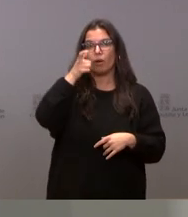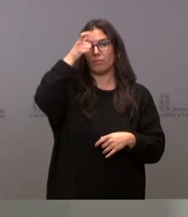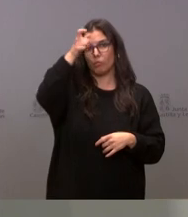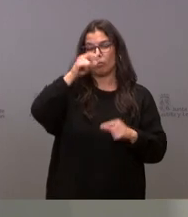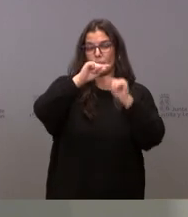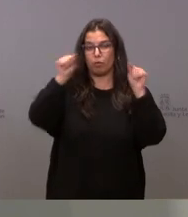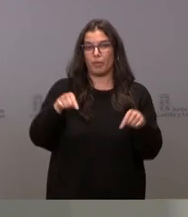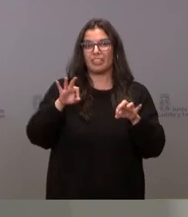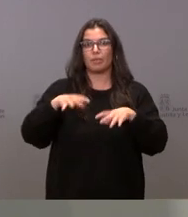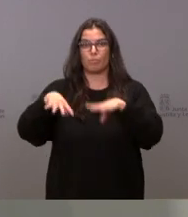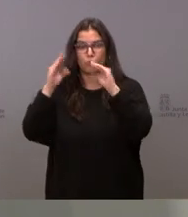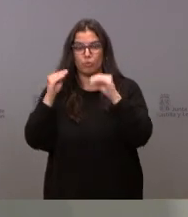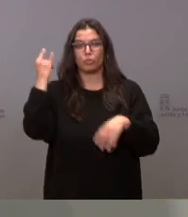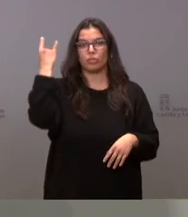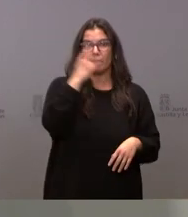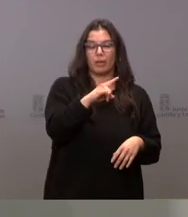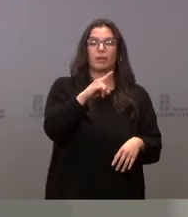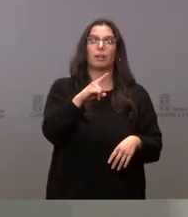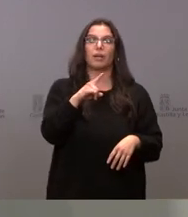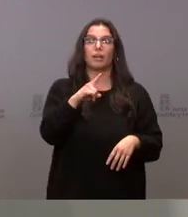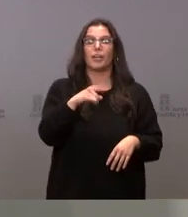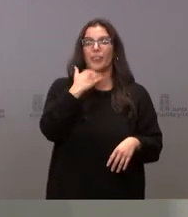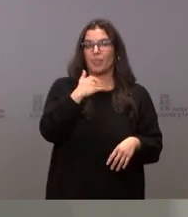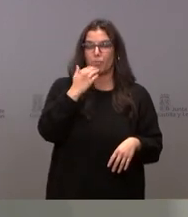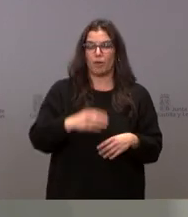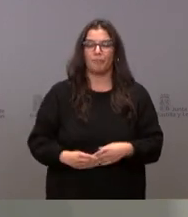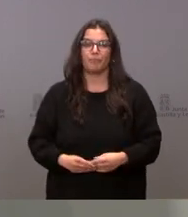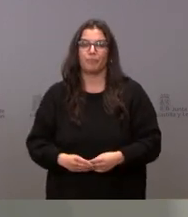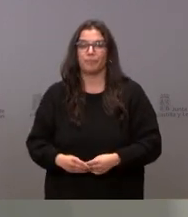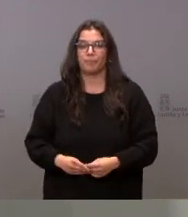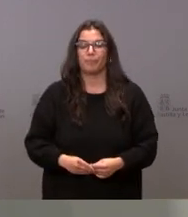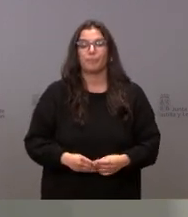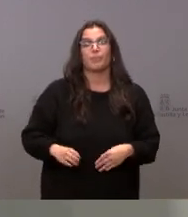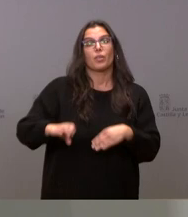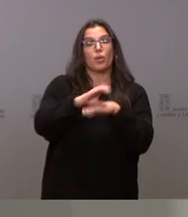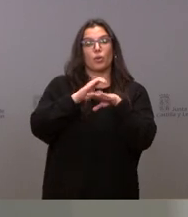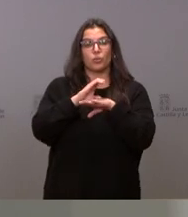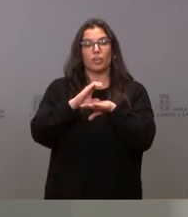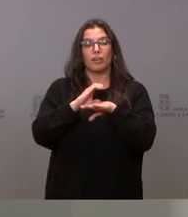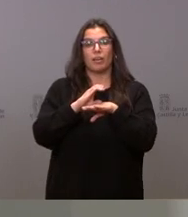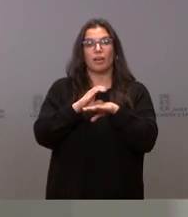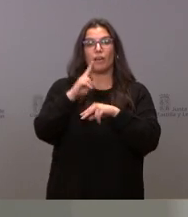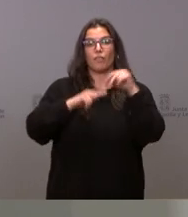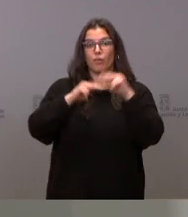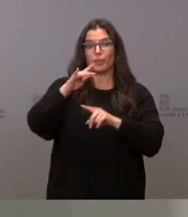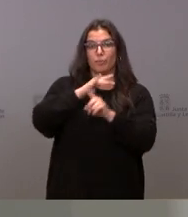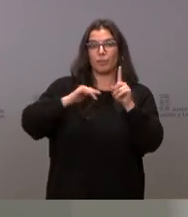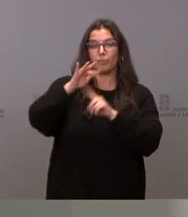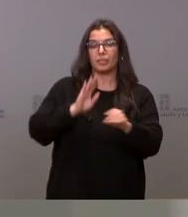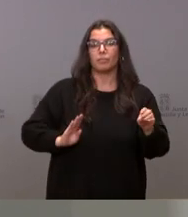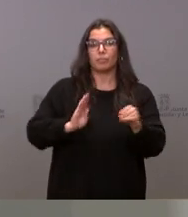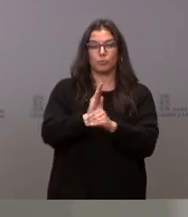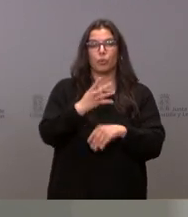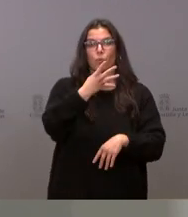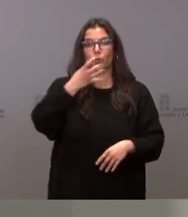provincias de Burgos, Salamanca y Zamora. La Consejería de Fomento y Medio Ambiente destina